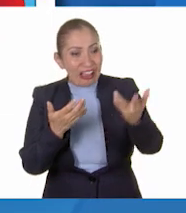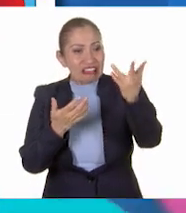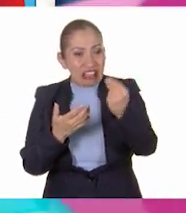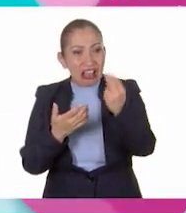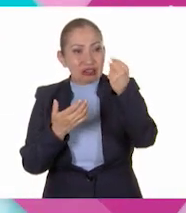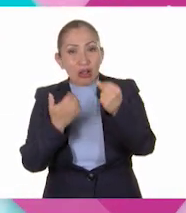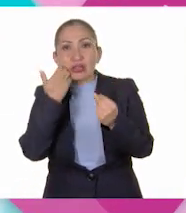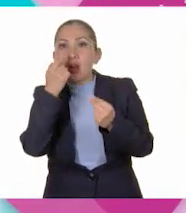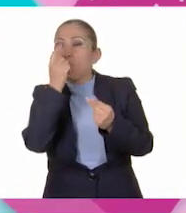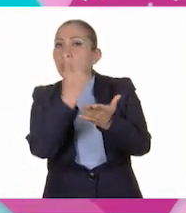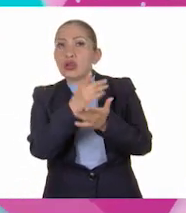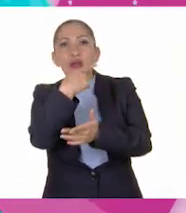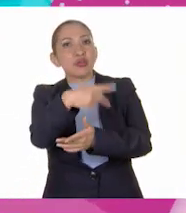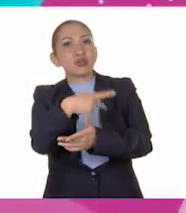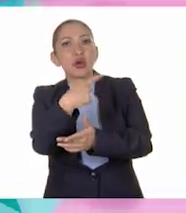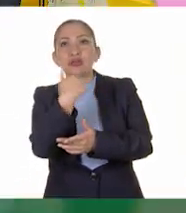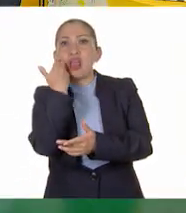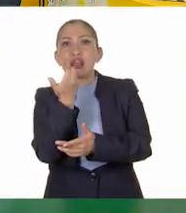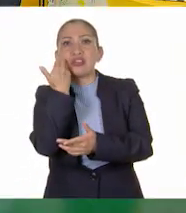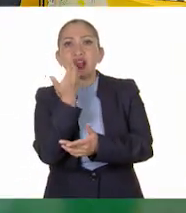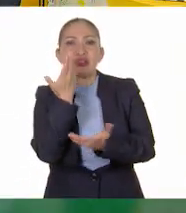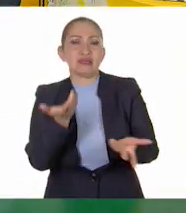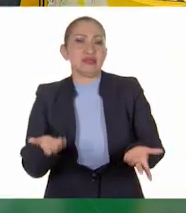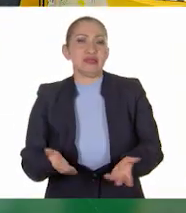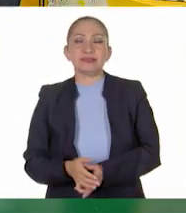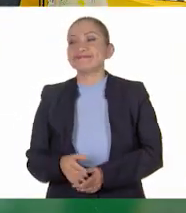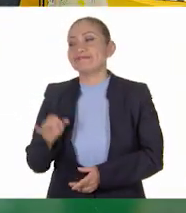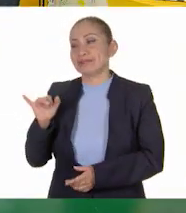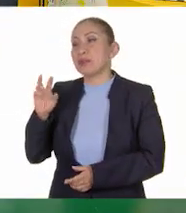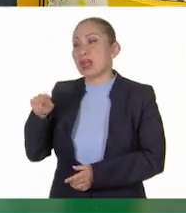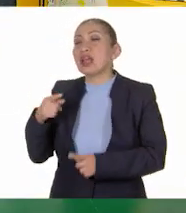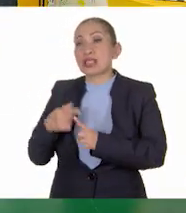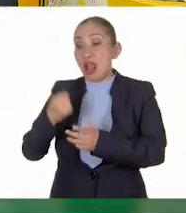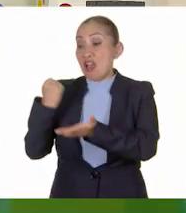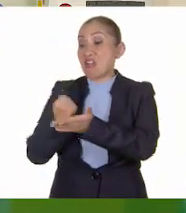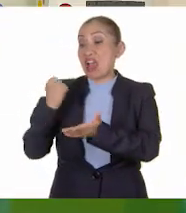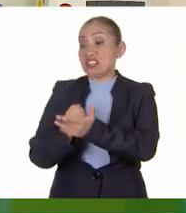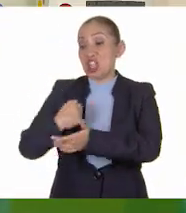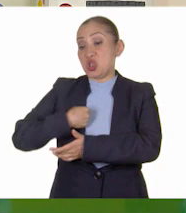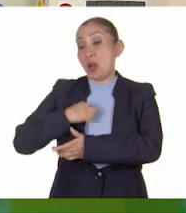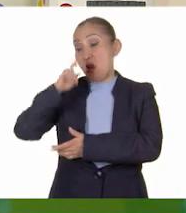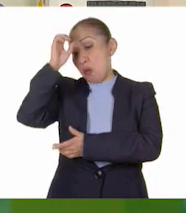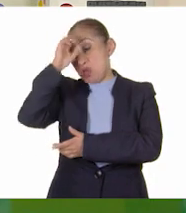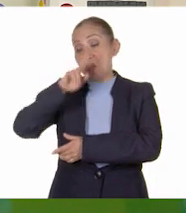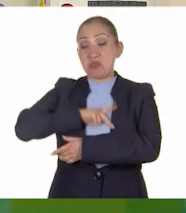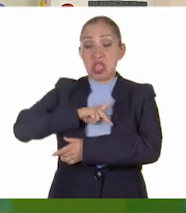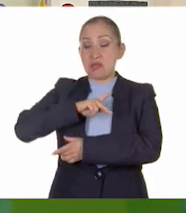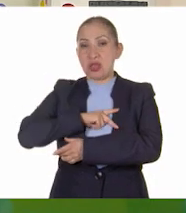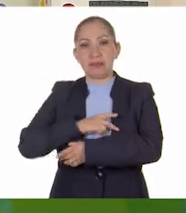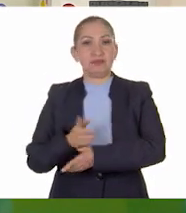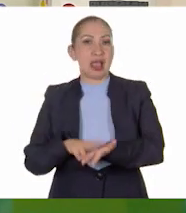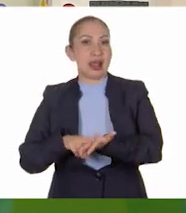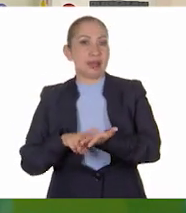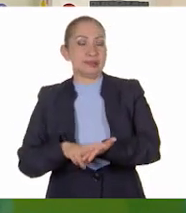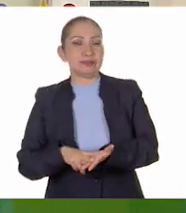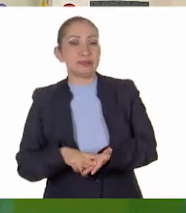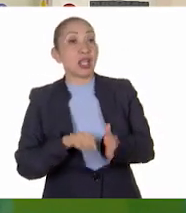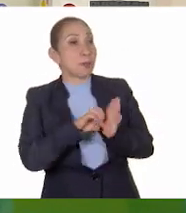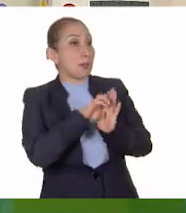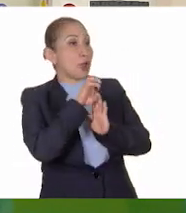solo quieren jugar lo que ellas dicen. Claro, quieren imponer su punto de vista. Y por ejemplo,